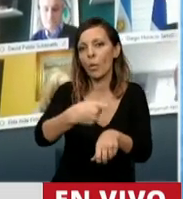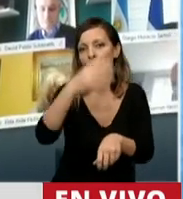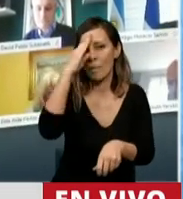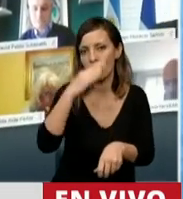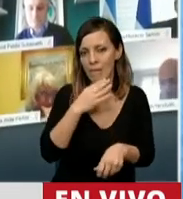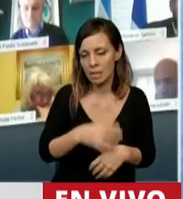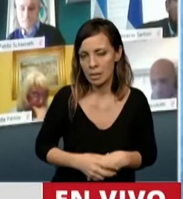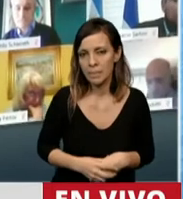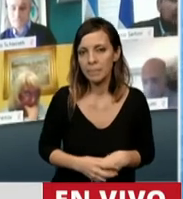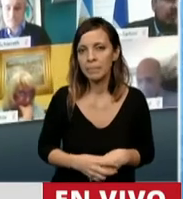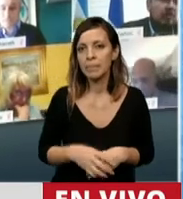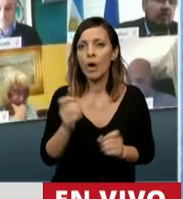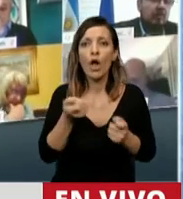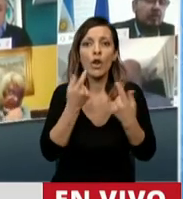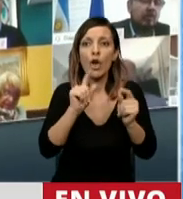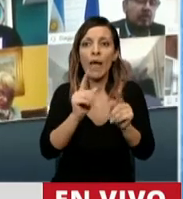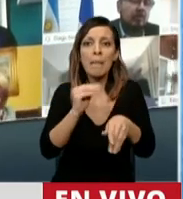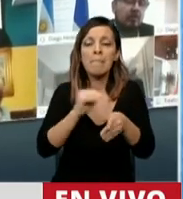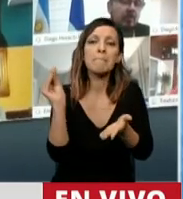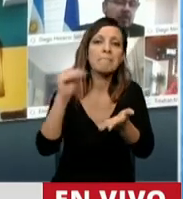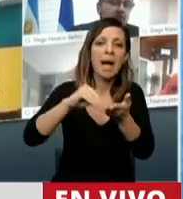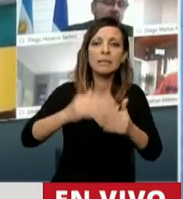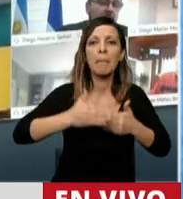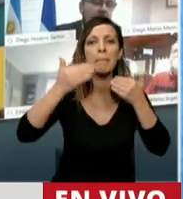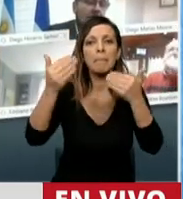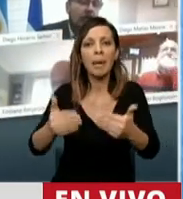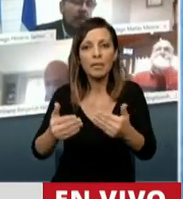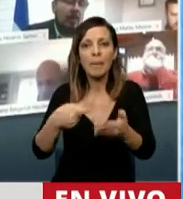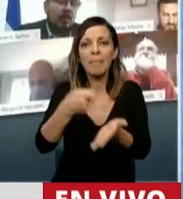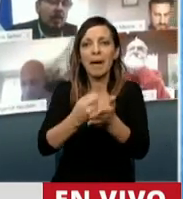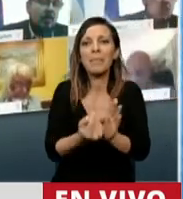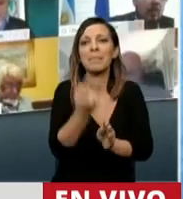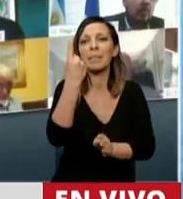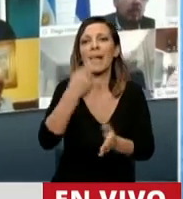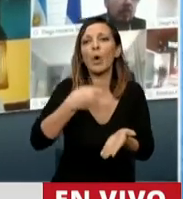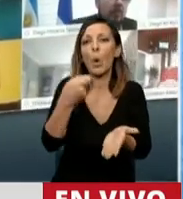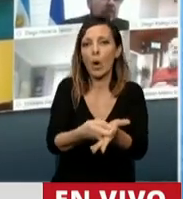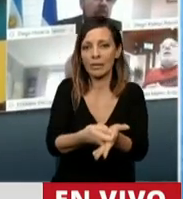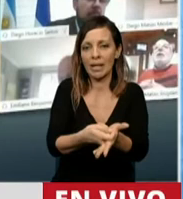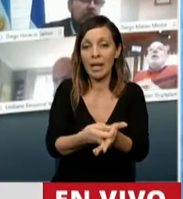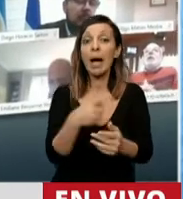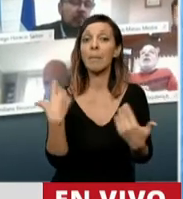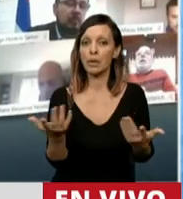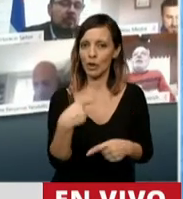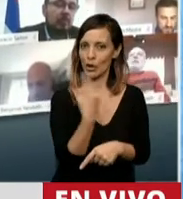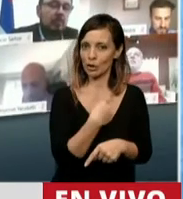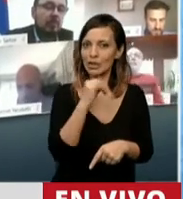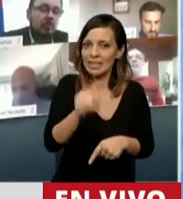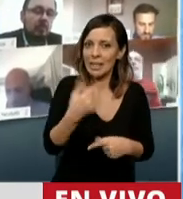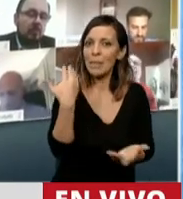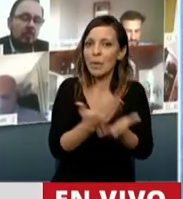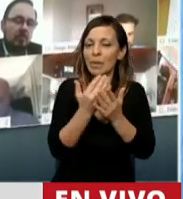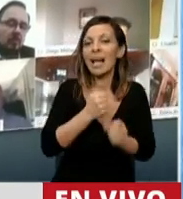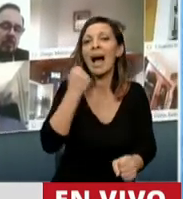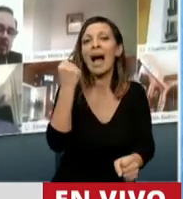Porque no amplía el plazo de espera para el pago de la primera cuota del plan, siendo nuestra propuesta que se extienda hasta el